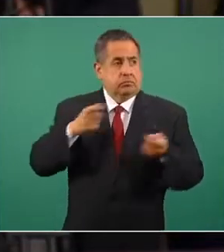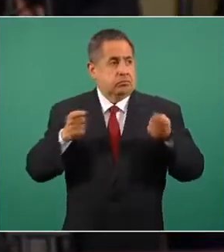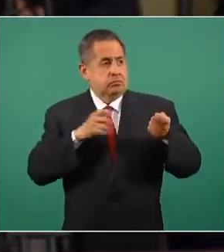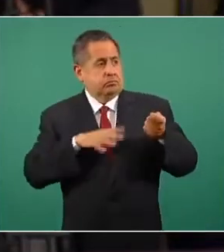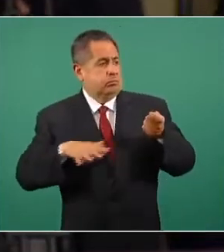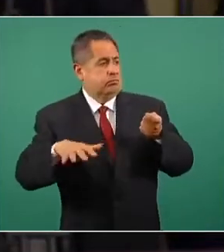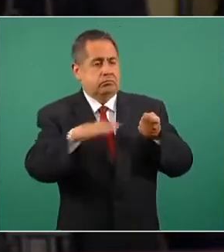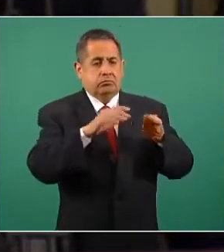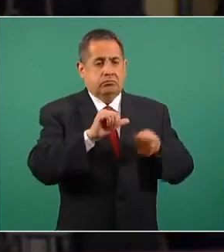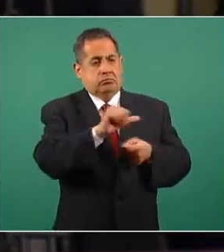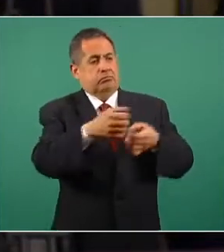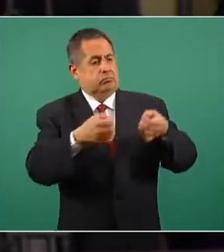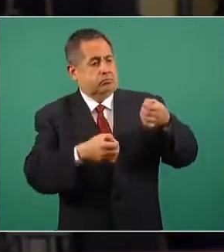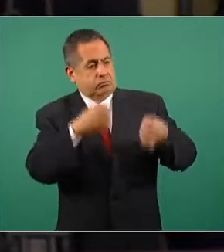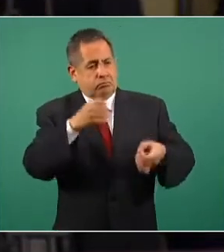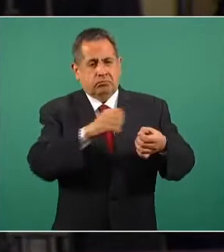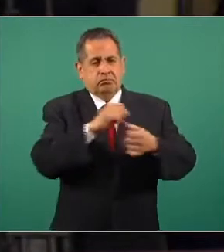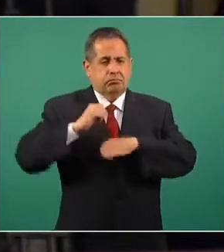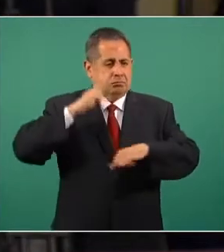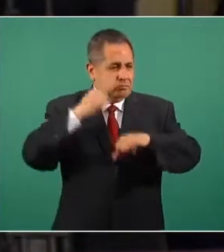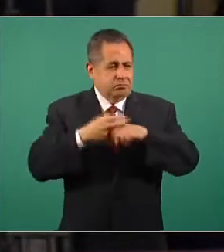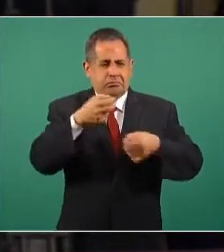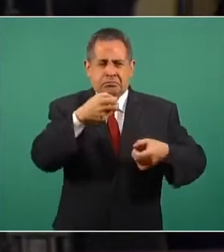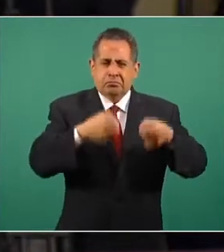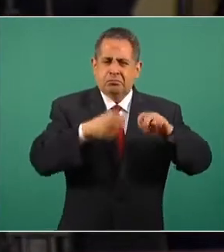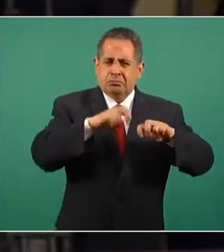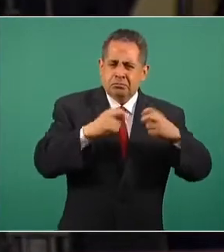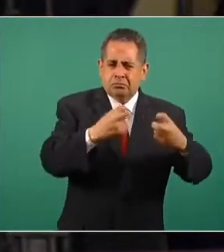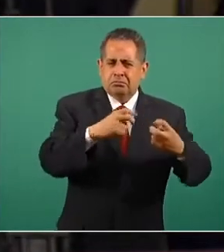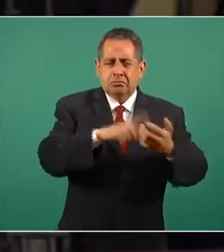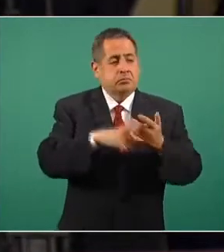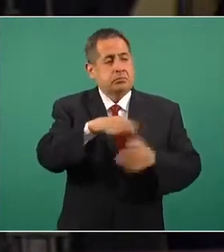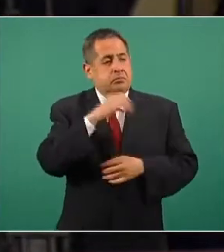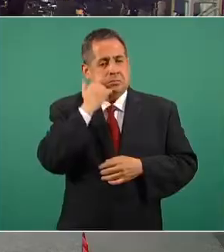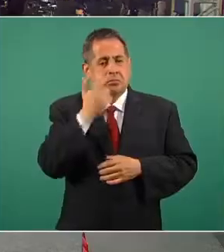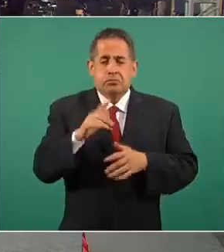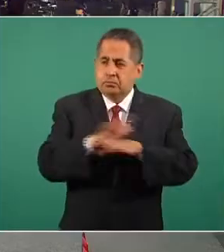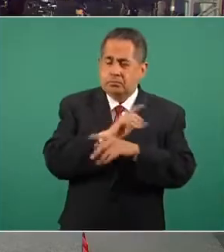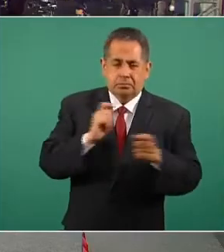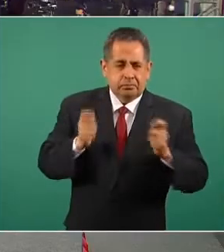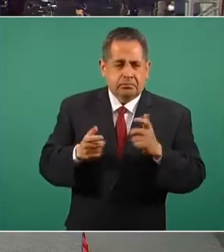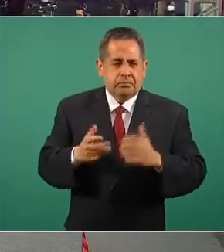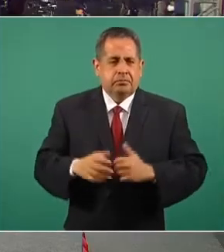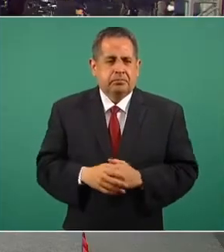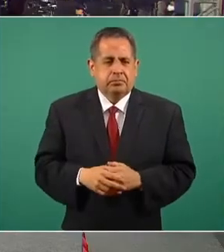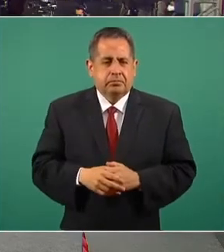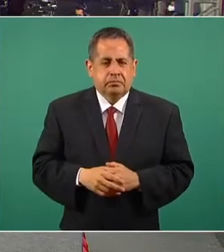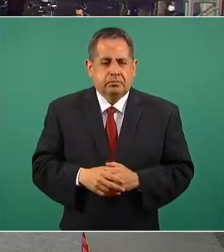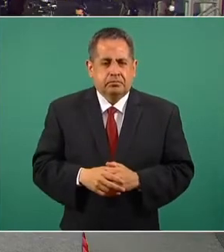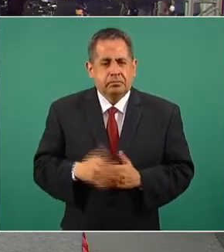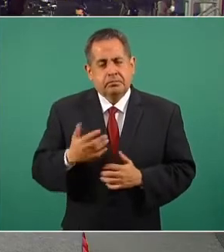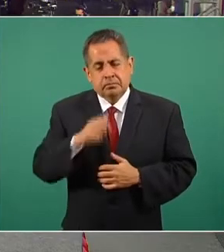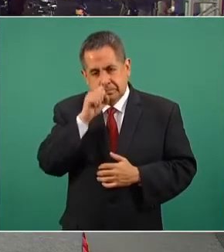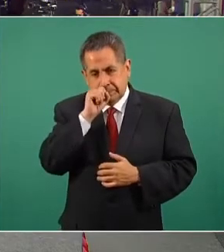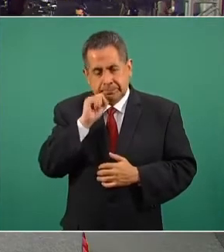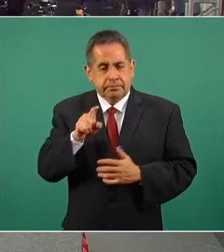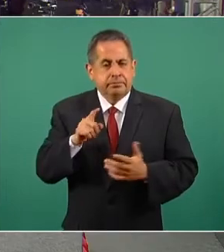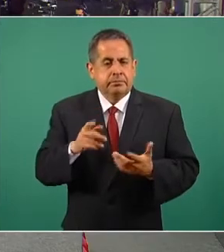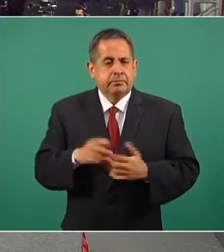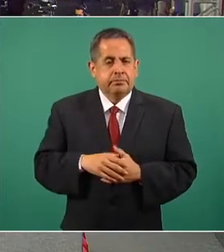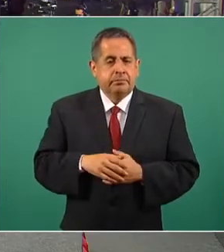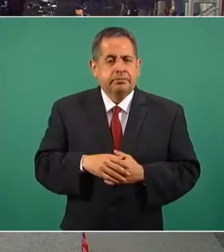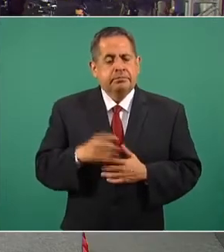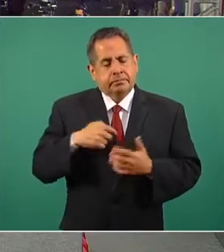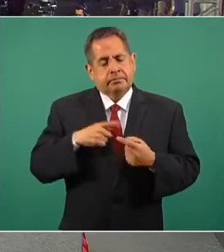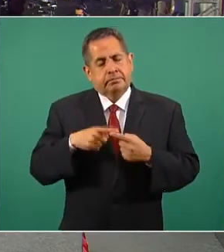los jueces, a los magistrados, a toda esa gente que no quiere cambiar, ¿verdad? Y en sí, esta